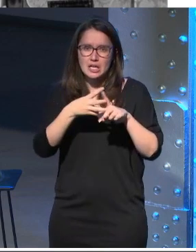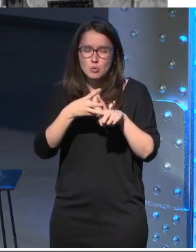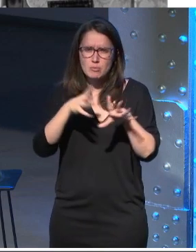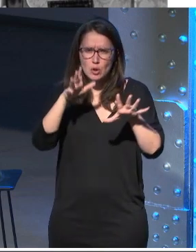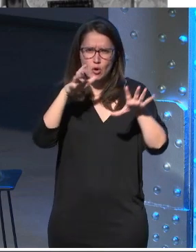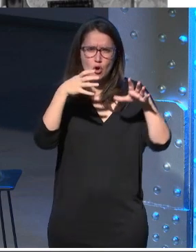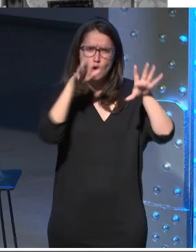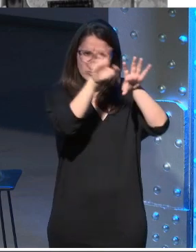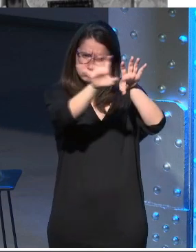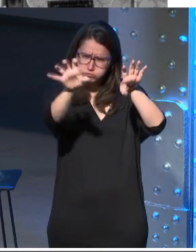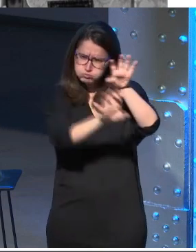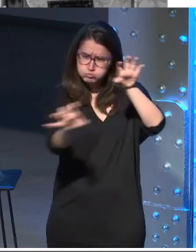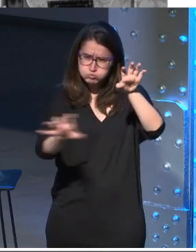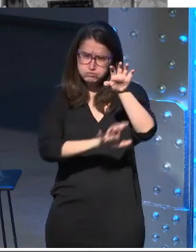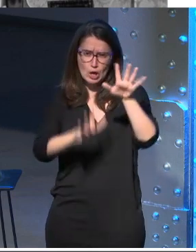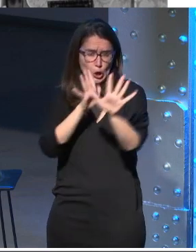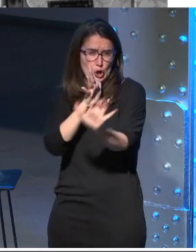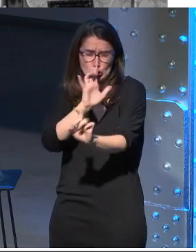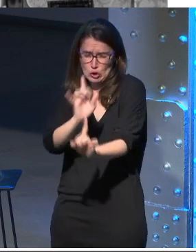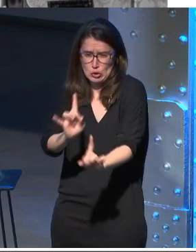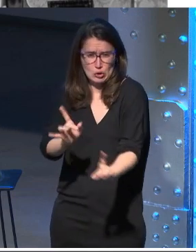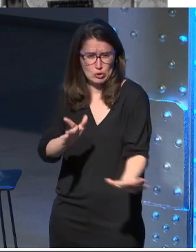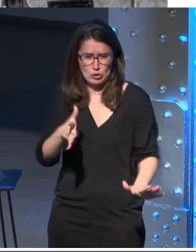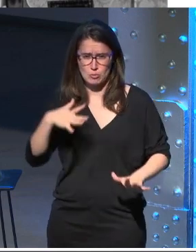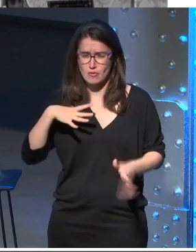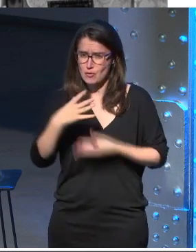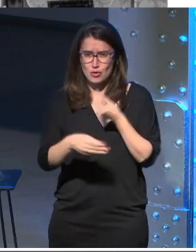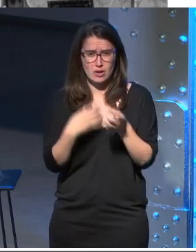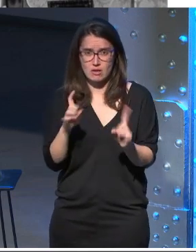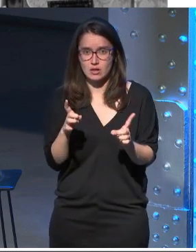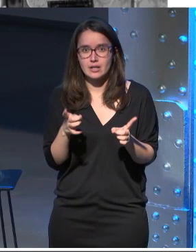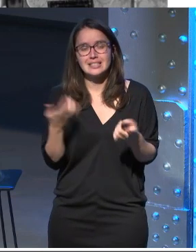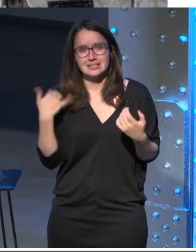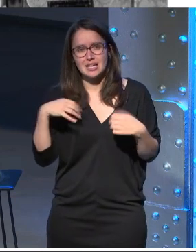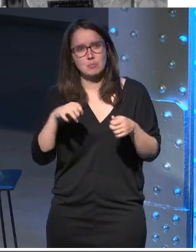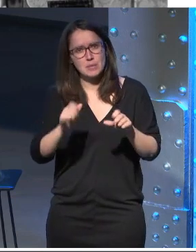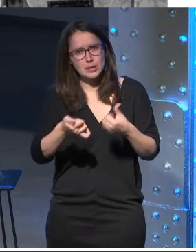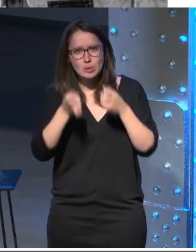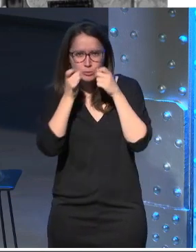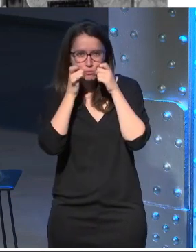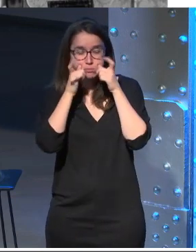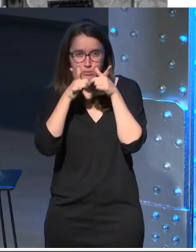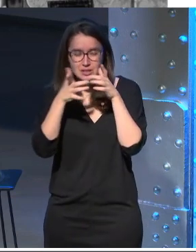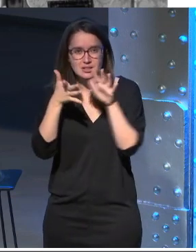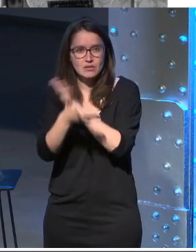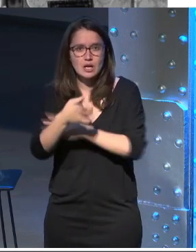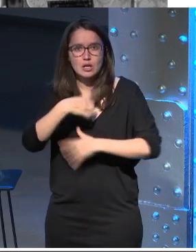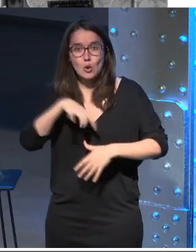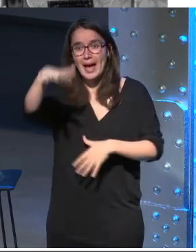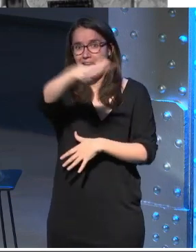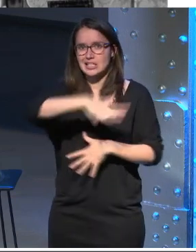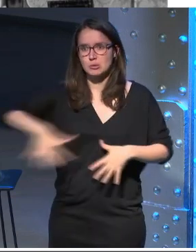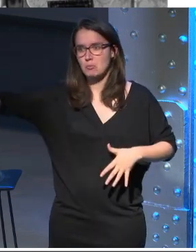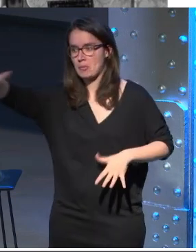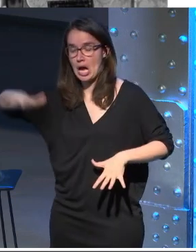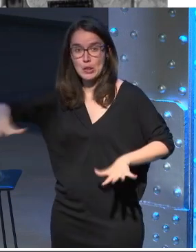llenas de elementos horrorosos no, no, no por favor no hay que hacer eso ya nos estamos a dar cuenta que el hecho de que tengamos a nuestra disposición tanto espacio